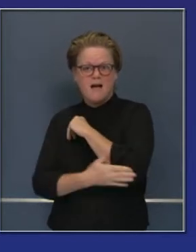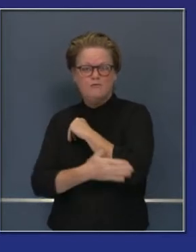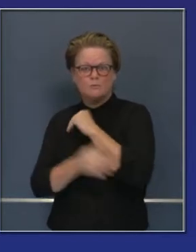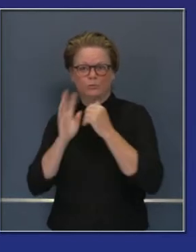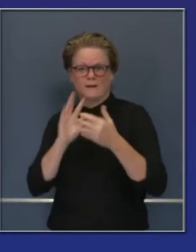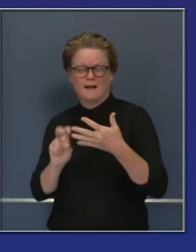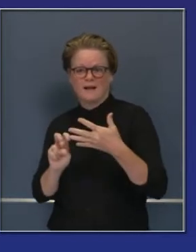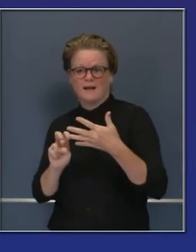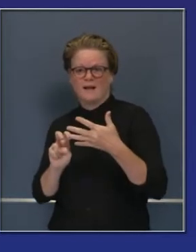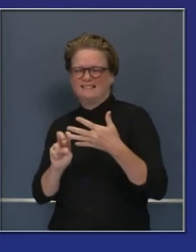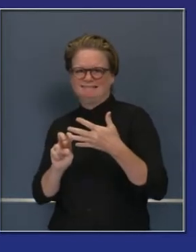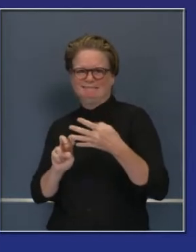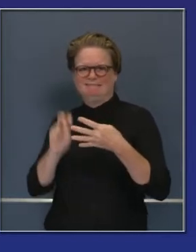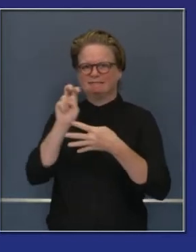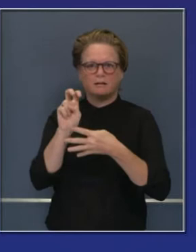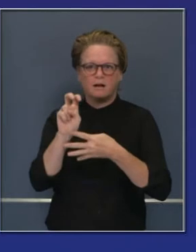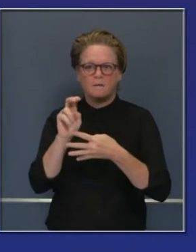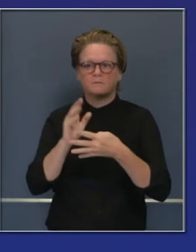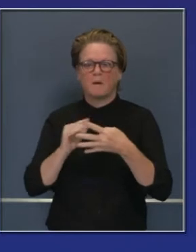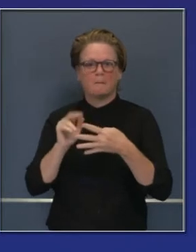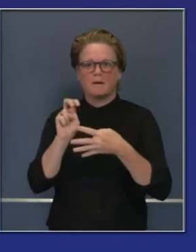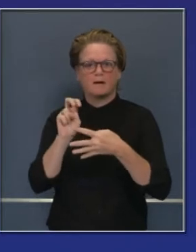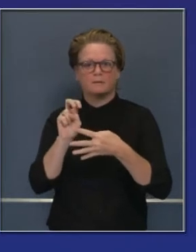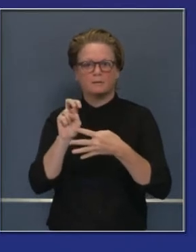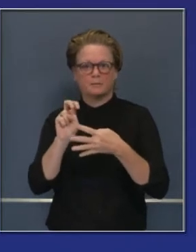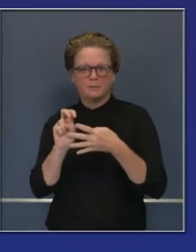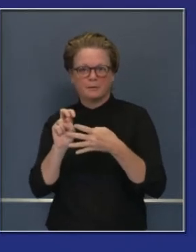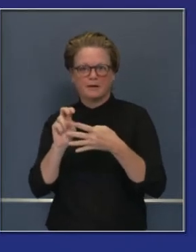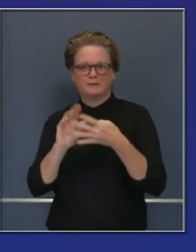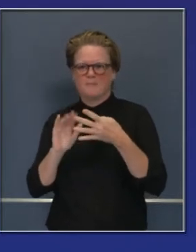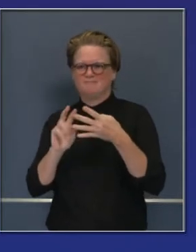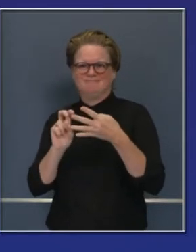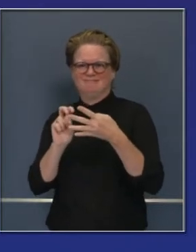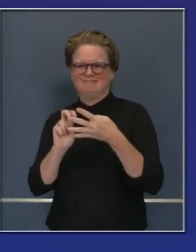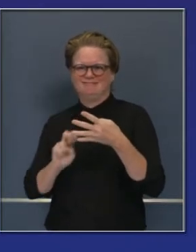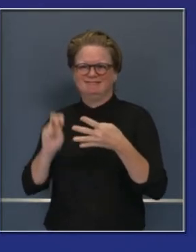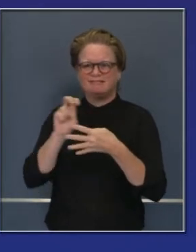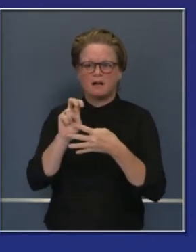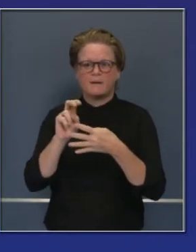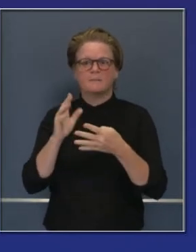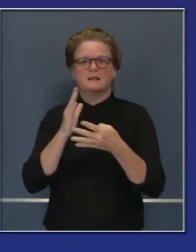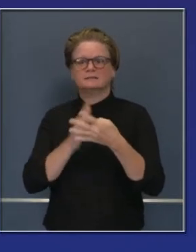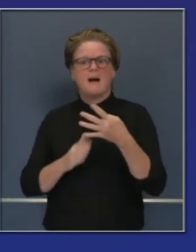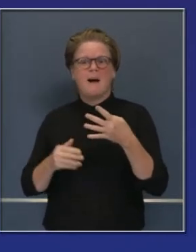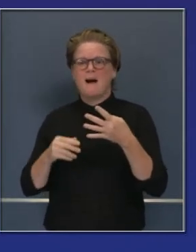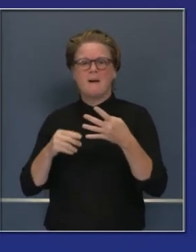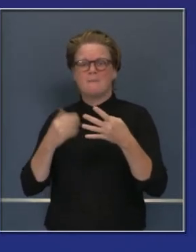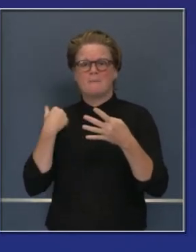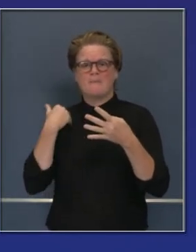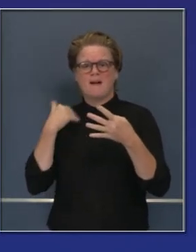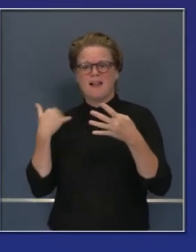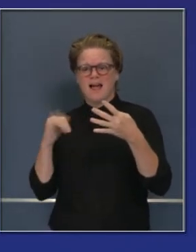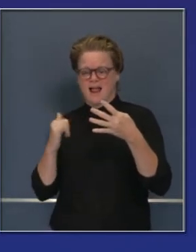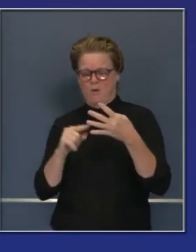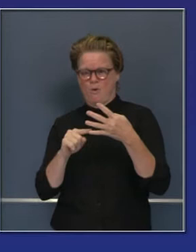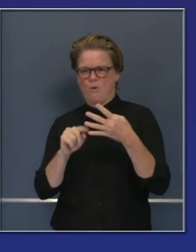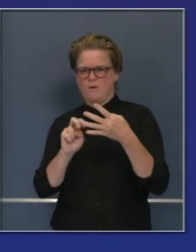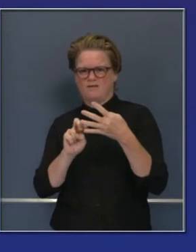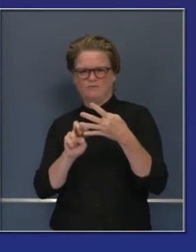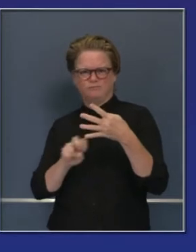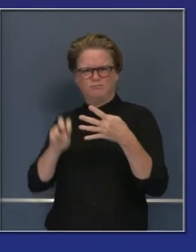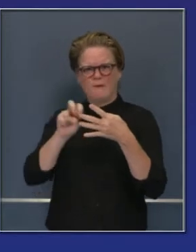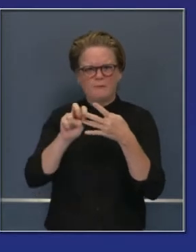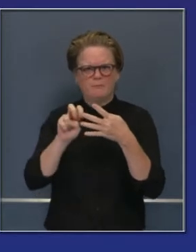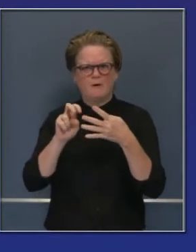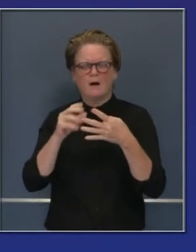solo de un nivel a otro. De amarillo a naranja, verán que algunos se van de naranja